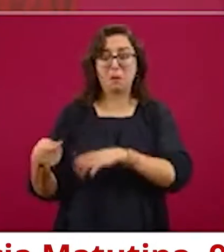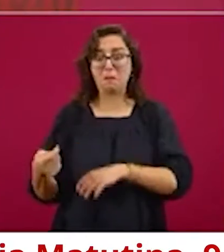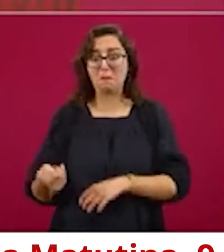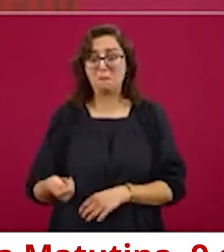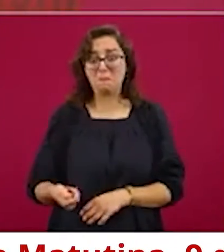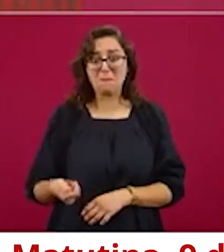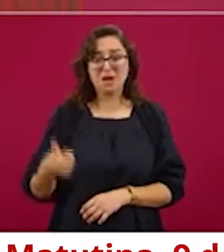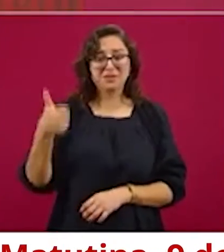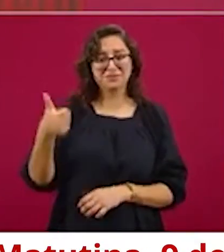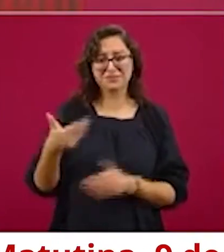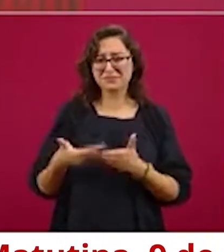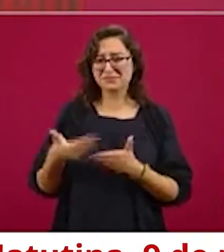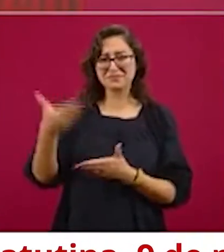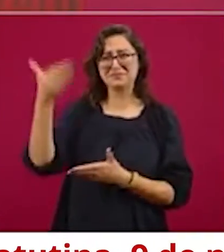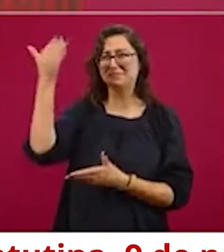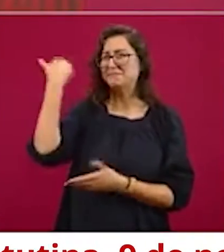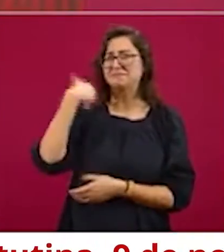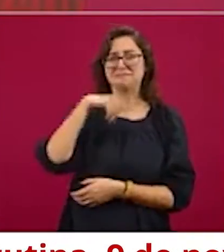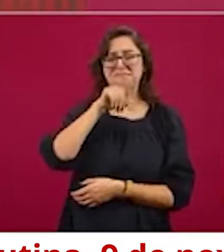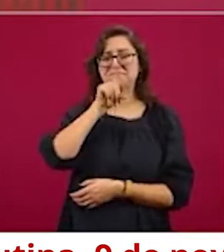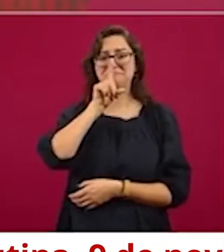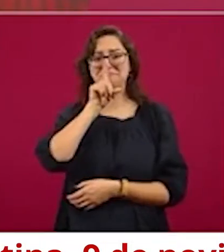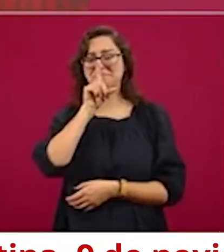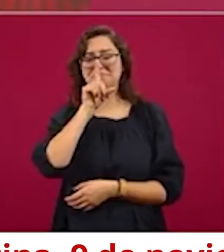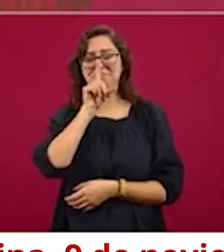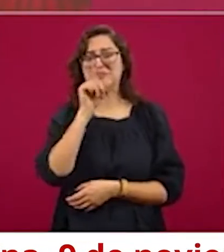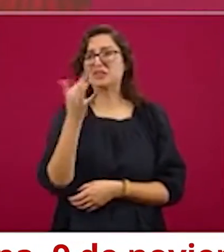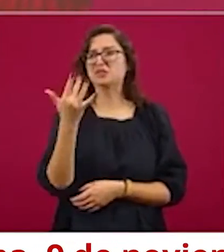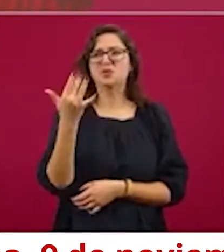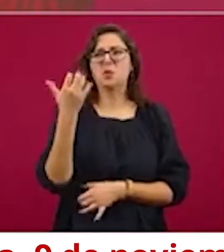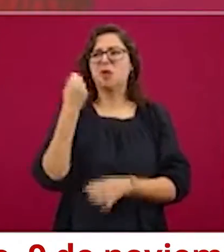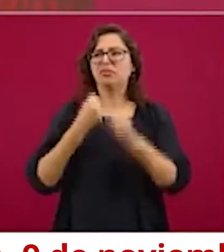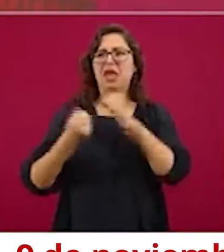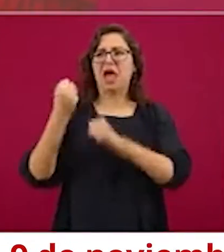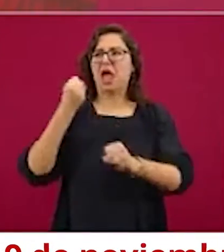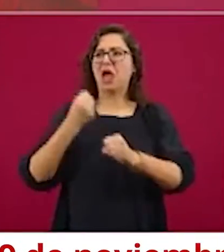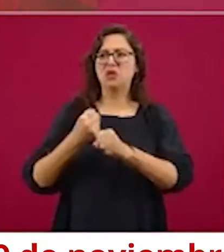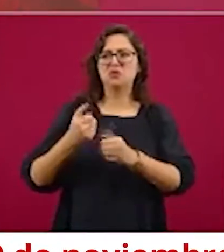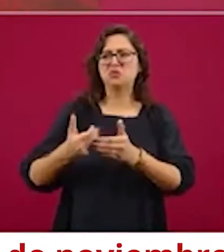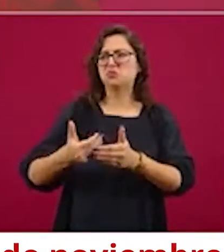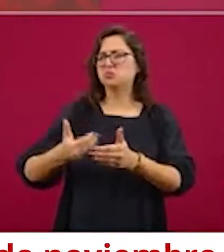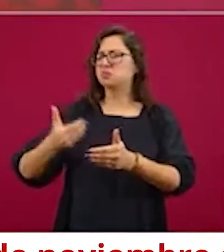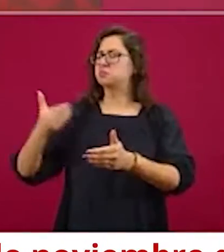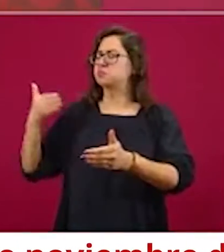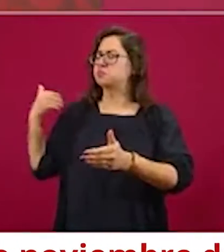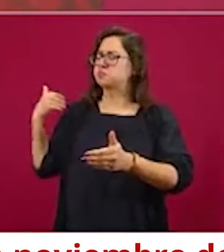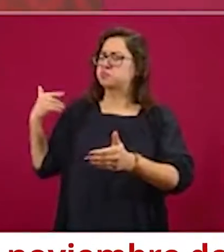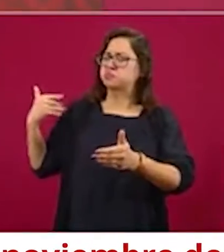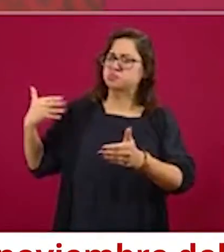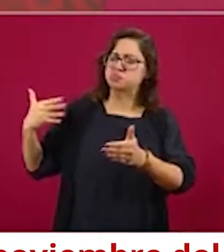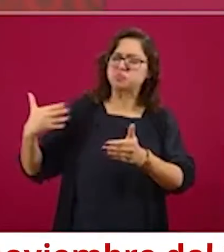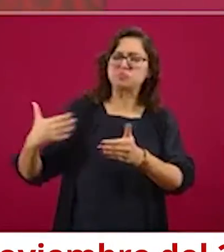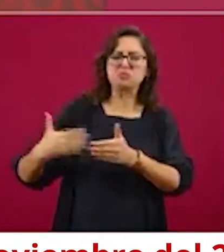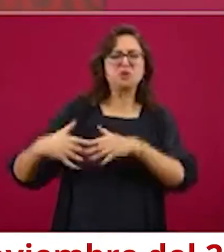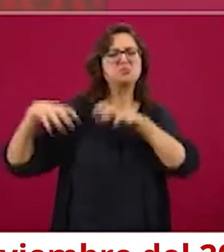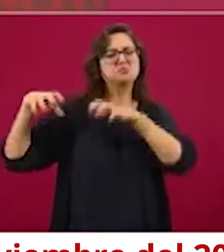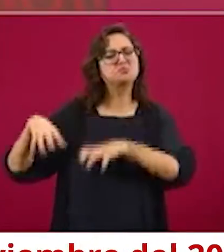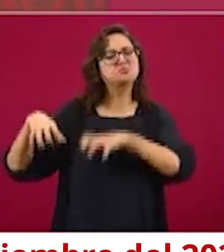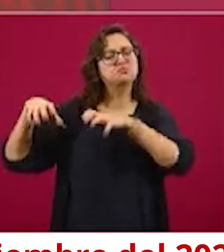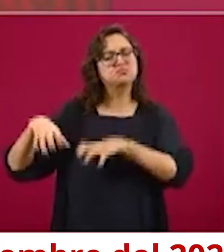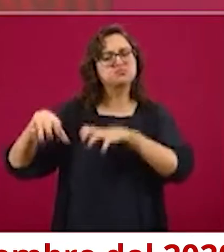Hablo de 50 años a la fecha, en el caso de